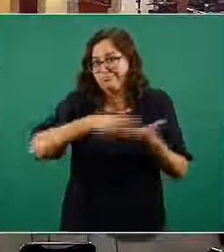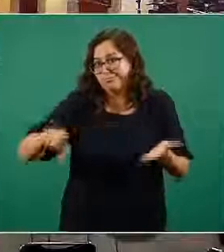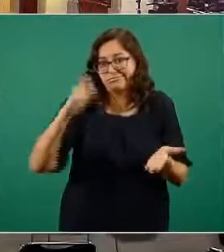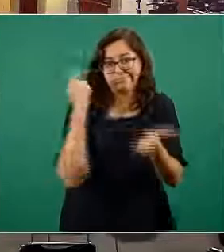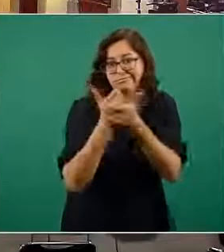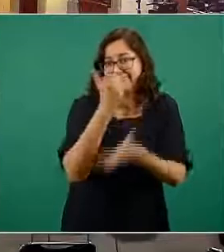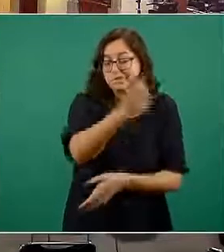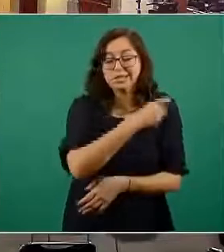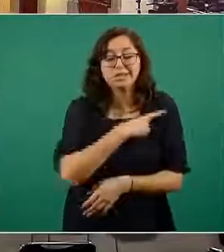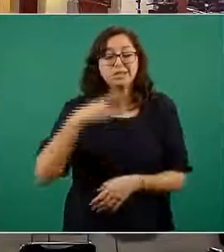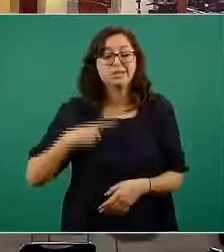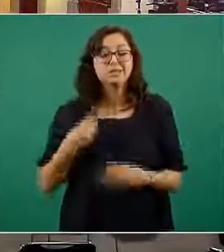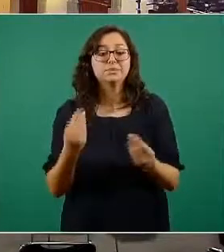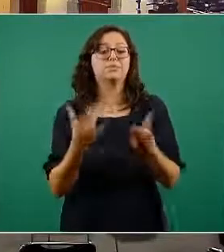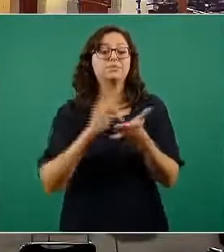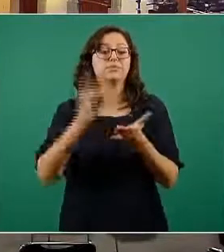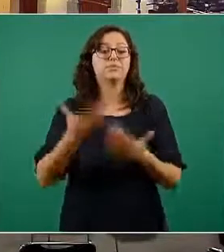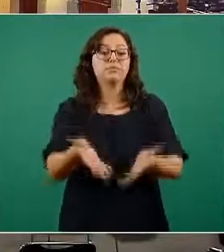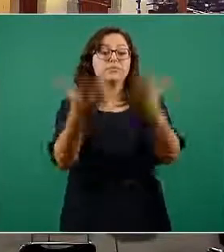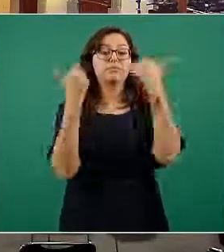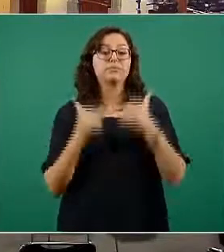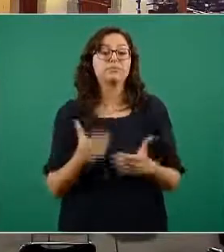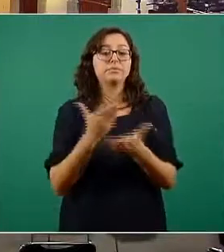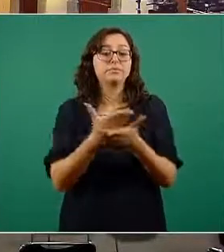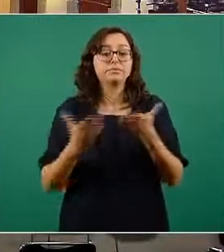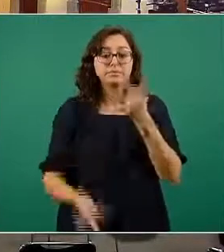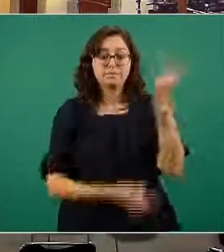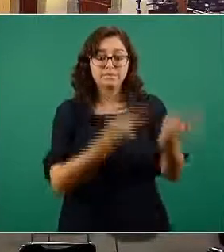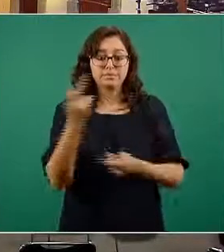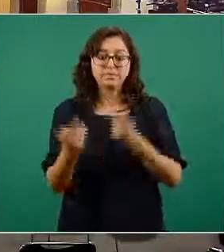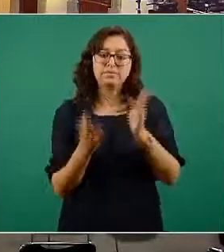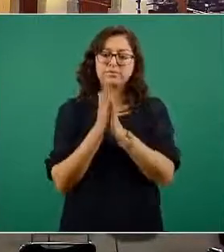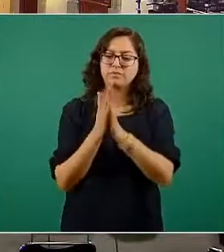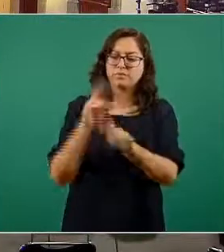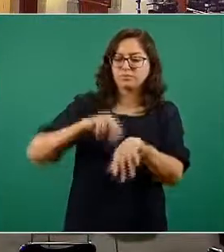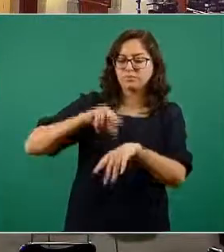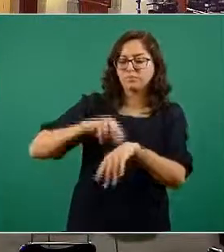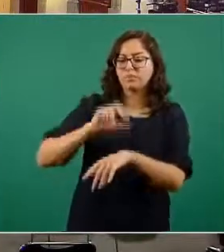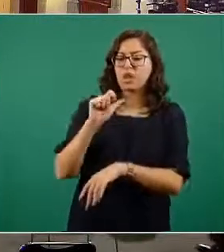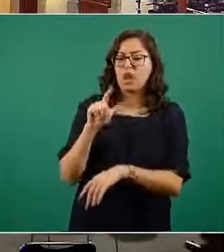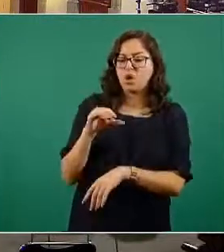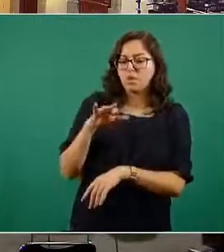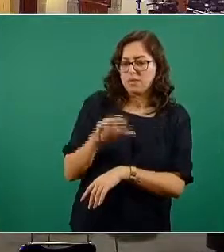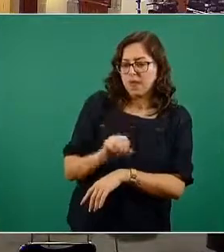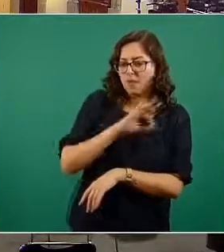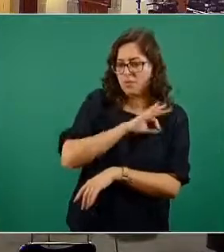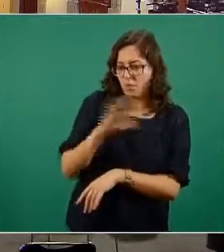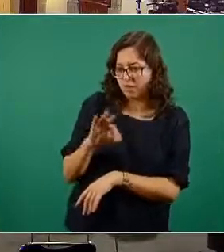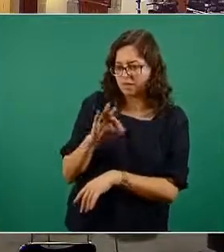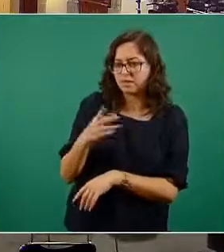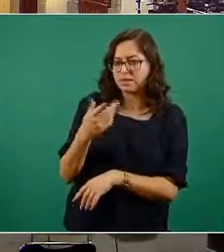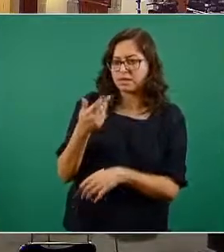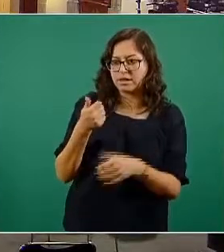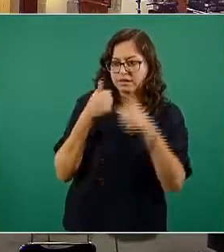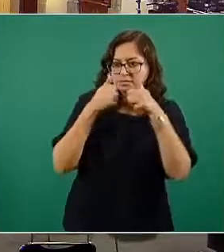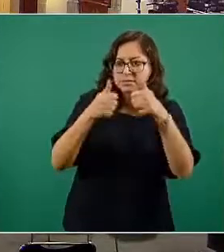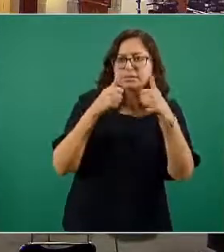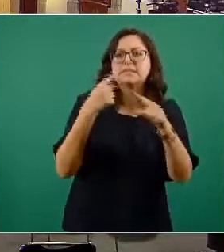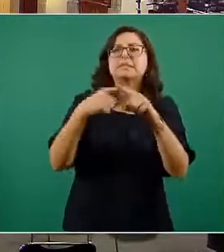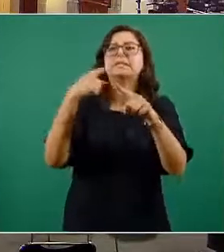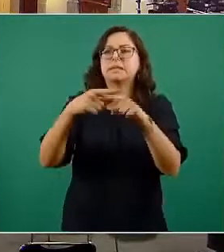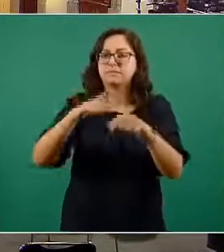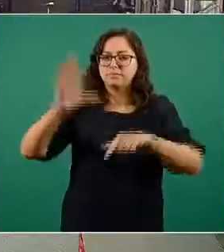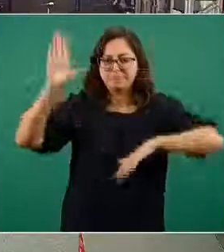pasar entonces a preguntas y comentarios le pido al doctor a lo mía si es tan amable de coordinar la sesión de comentarios y